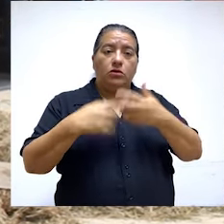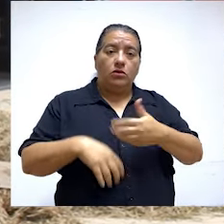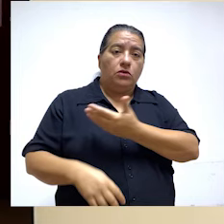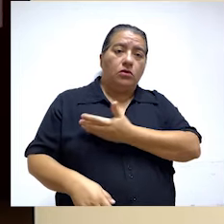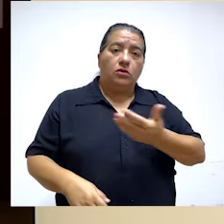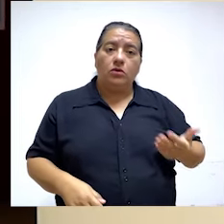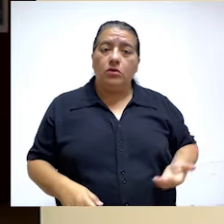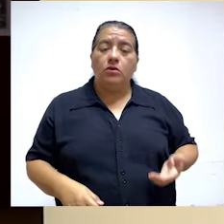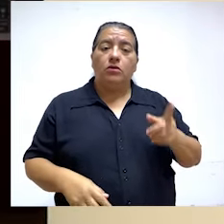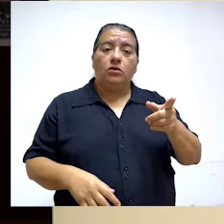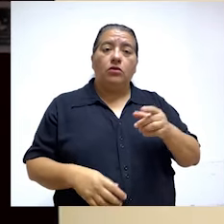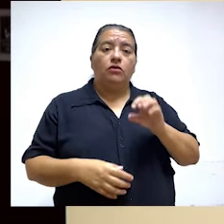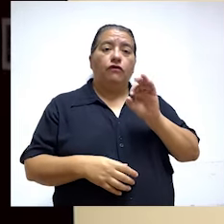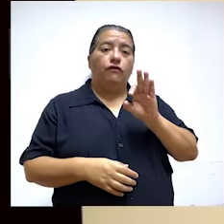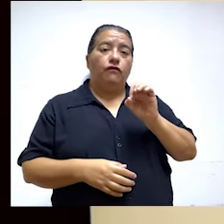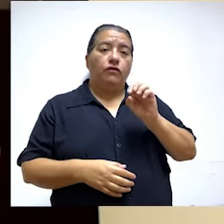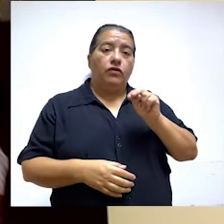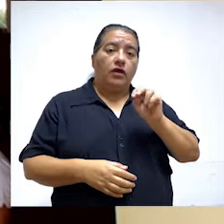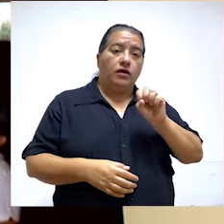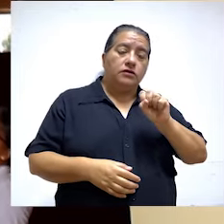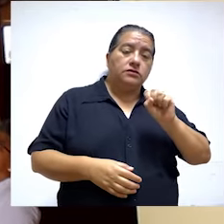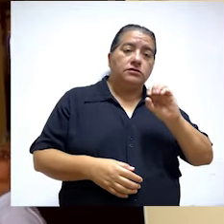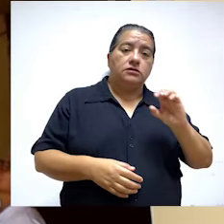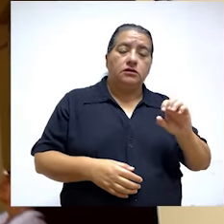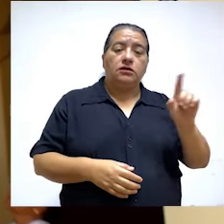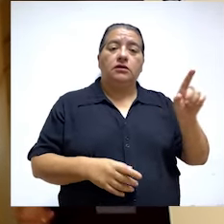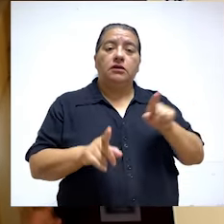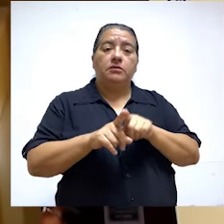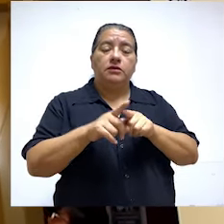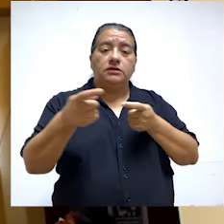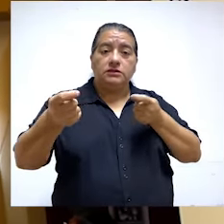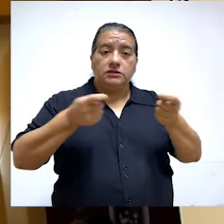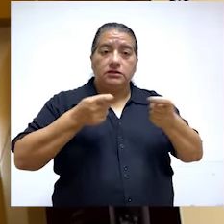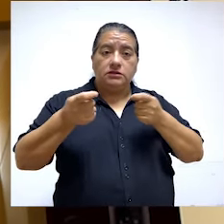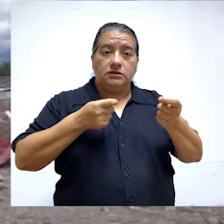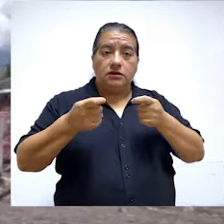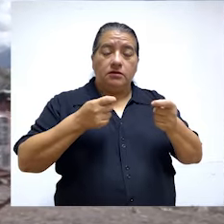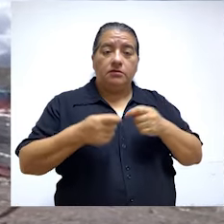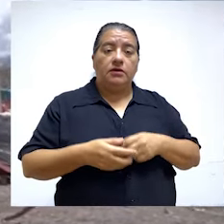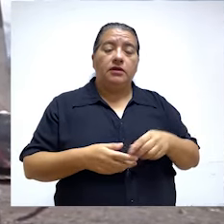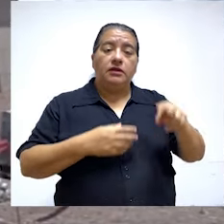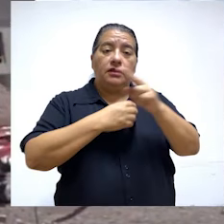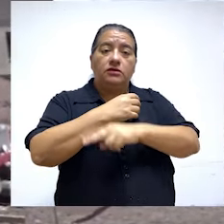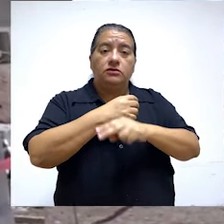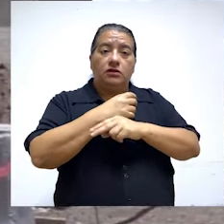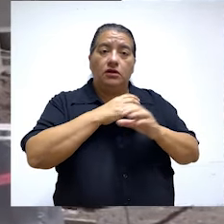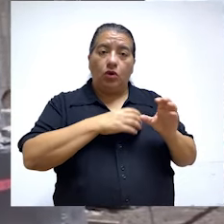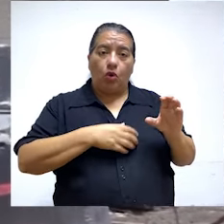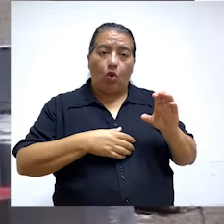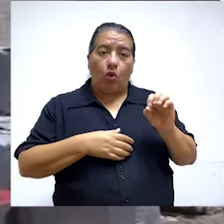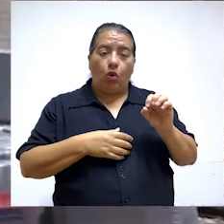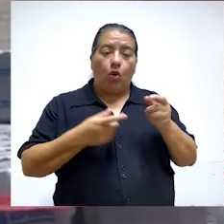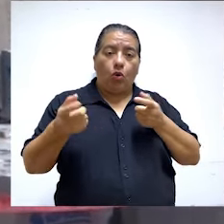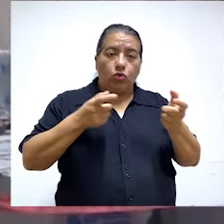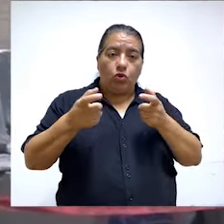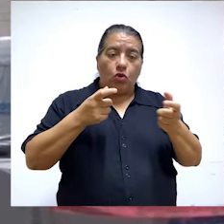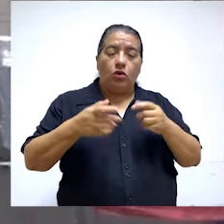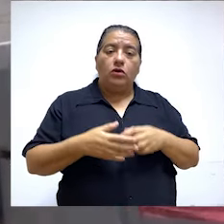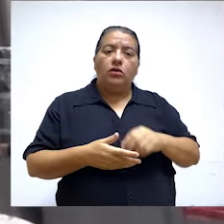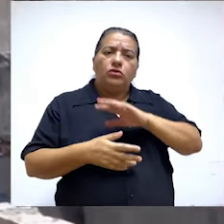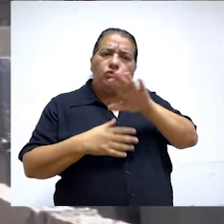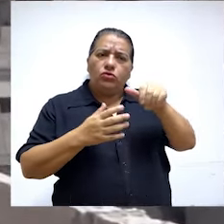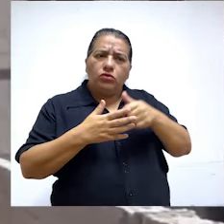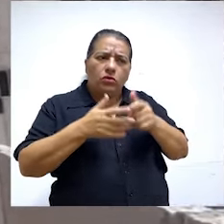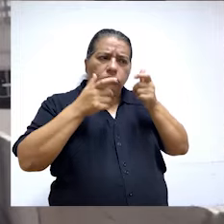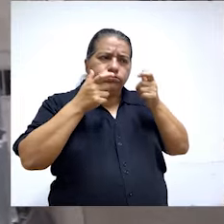públicas bajo el ámbito del FONAFE y del Sistema Nacional de Control. Con esta nueva norma se deberán emitir disposiciones a fin de que las